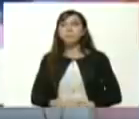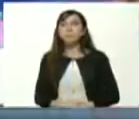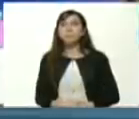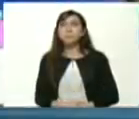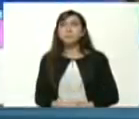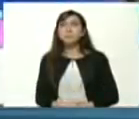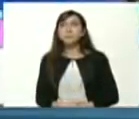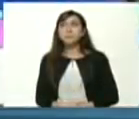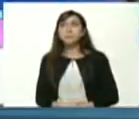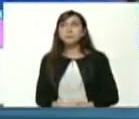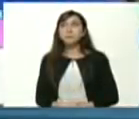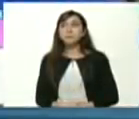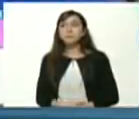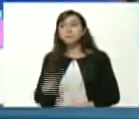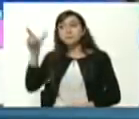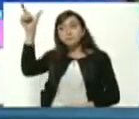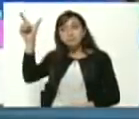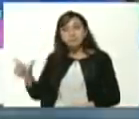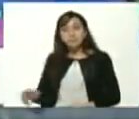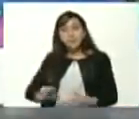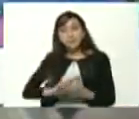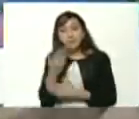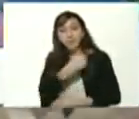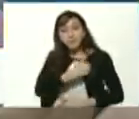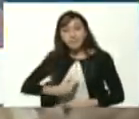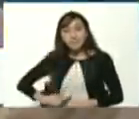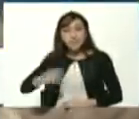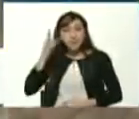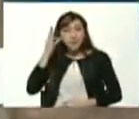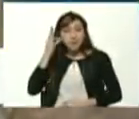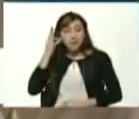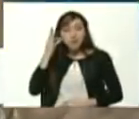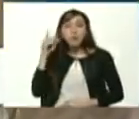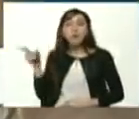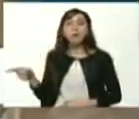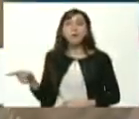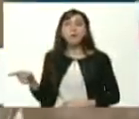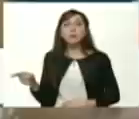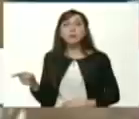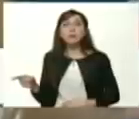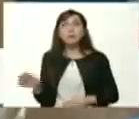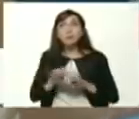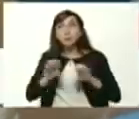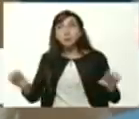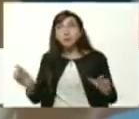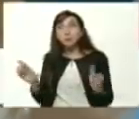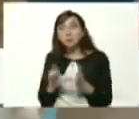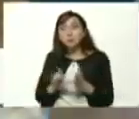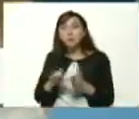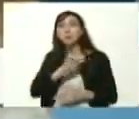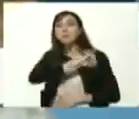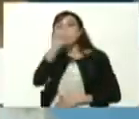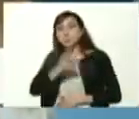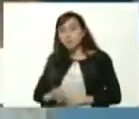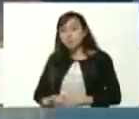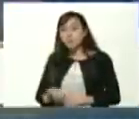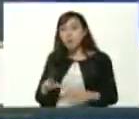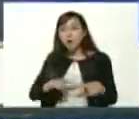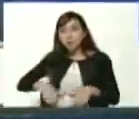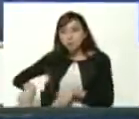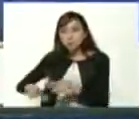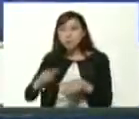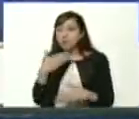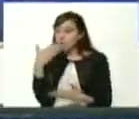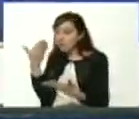Engerly Cueva Presidenta de la Federación Venezolana de Estudiantes de Educación Media del Zulia para el Mundo gracias